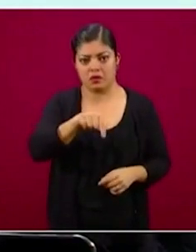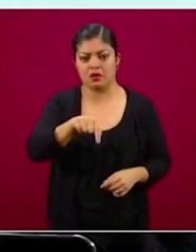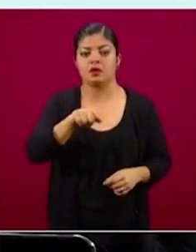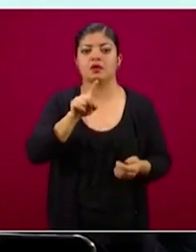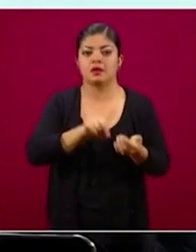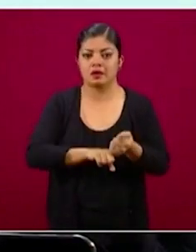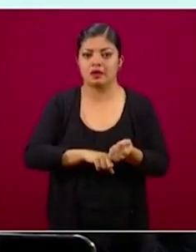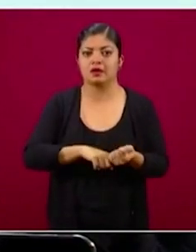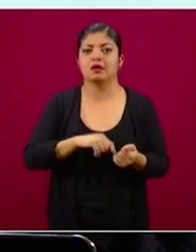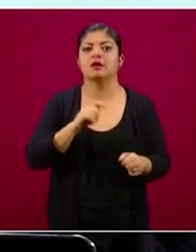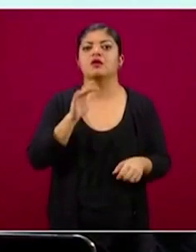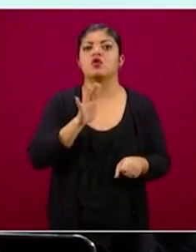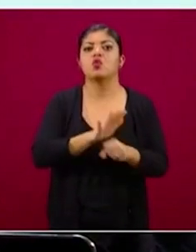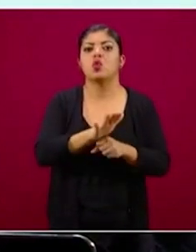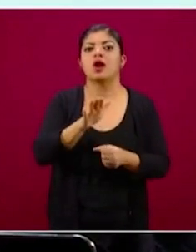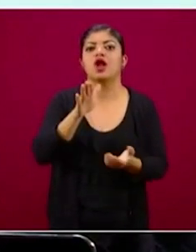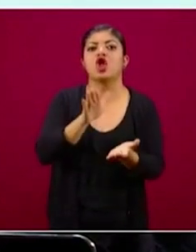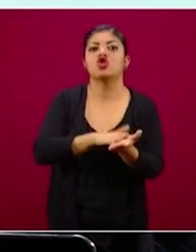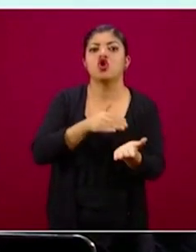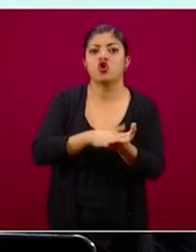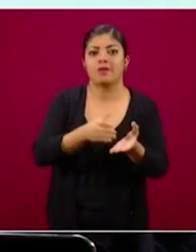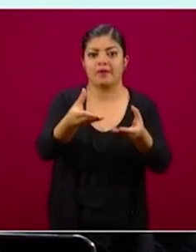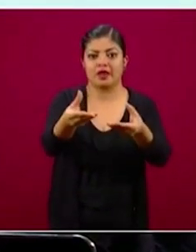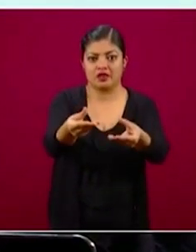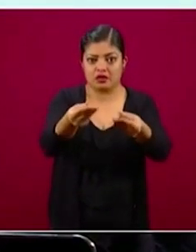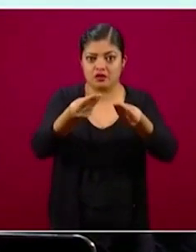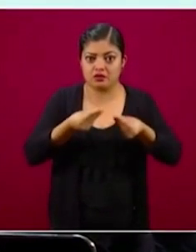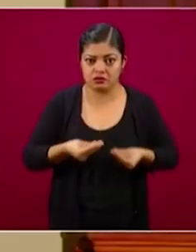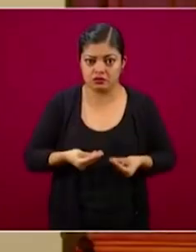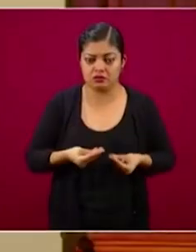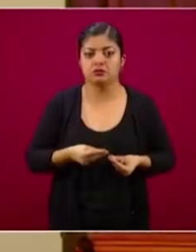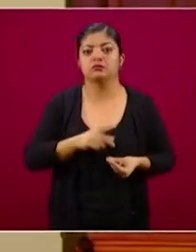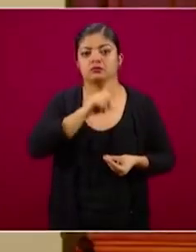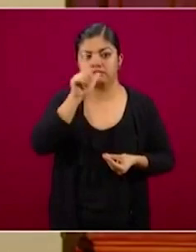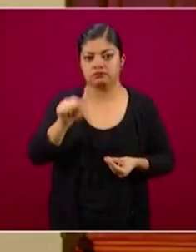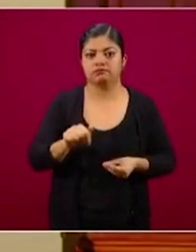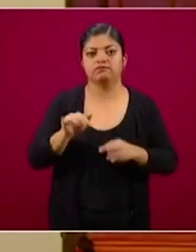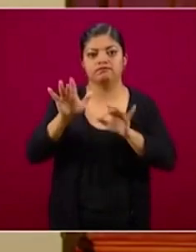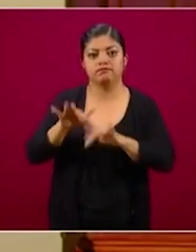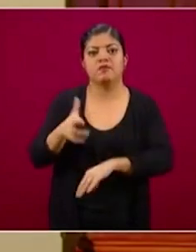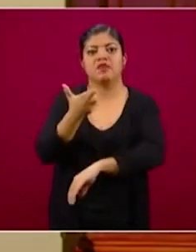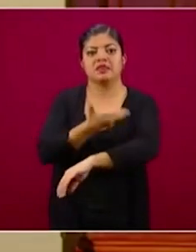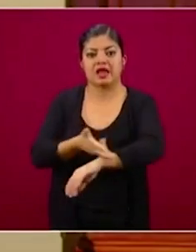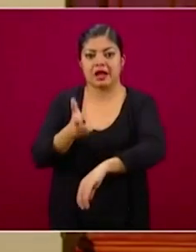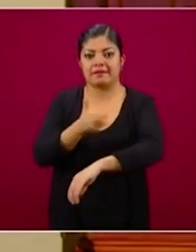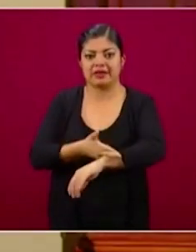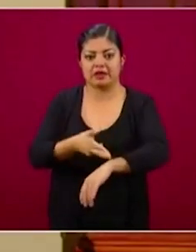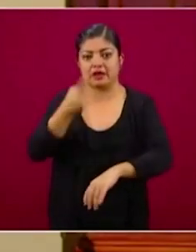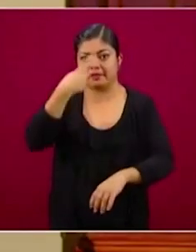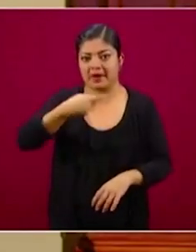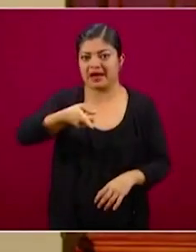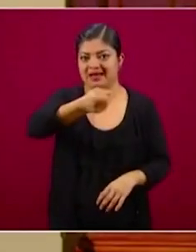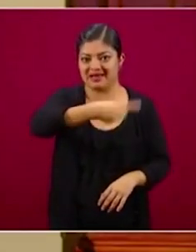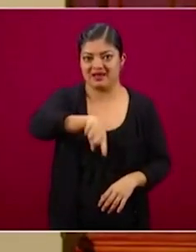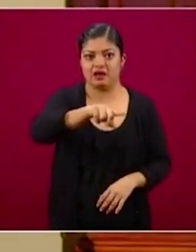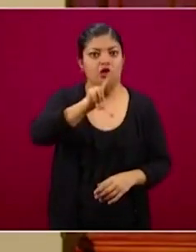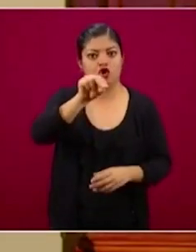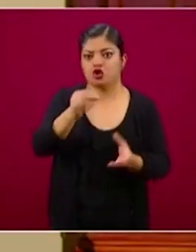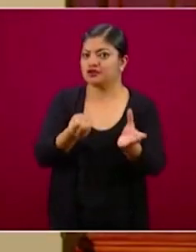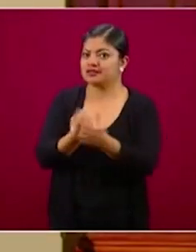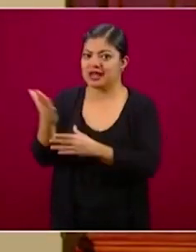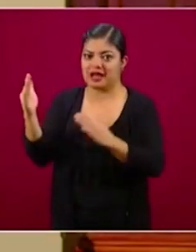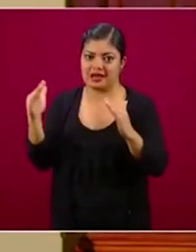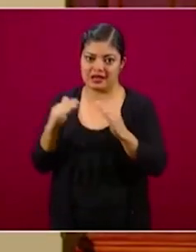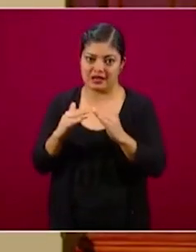recabar los documentos que se requieren y les generaremos sus trámites para que ellos no salgan de casa.